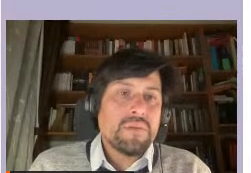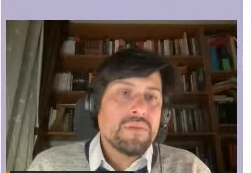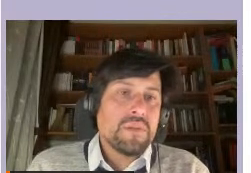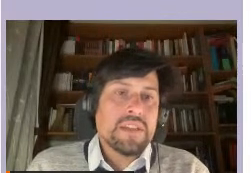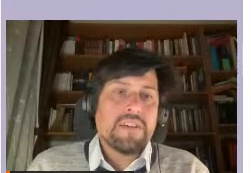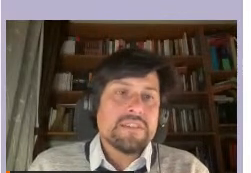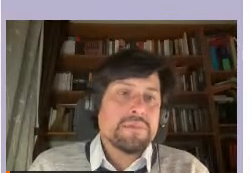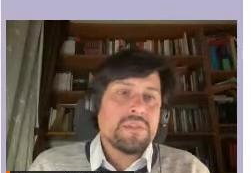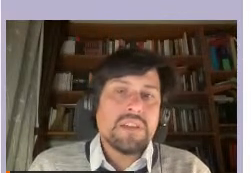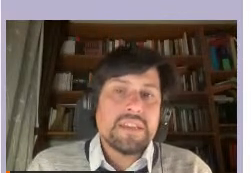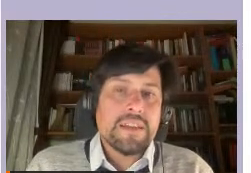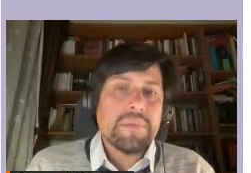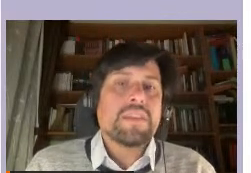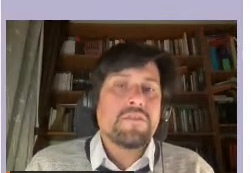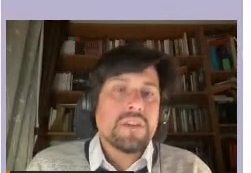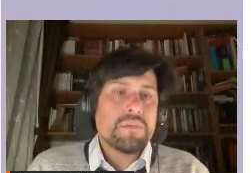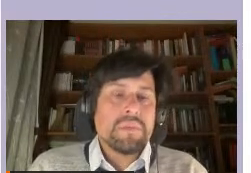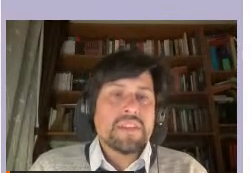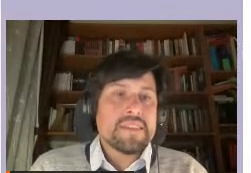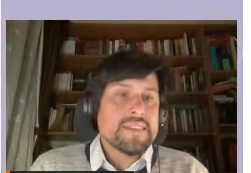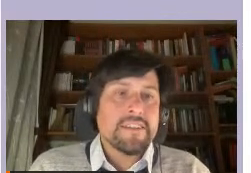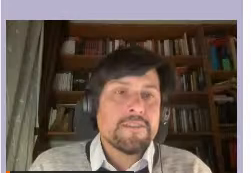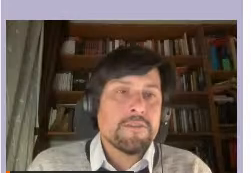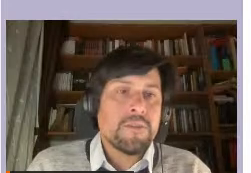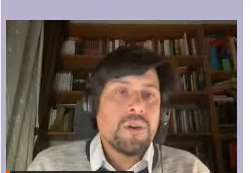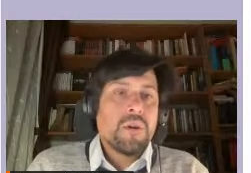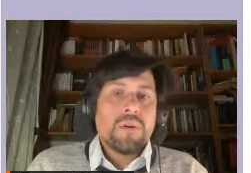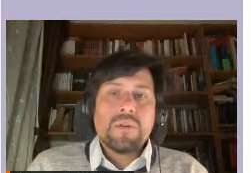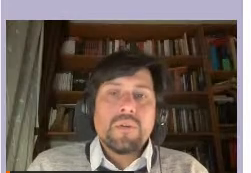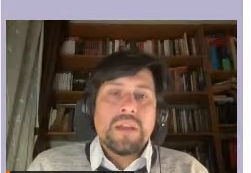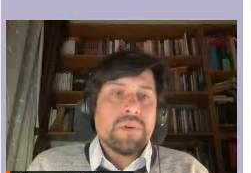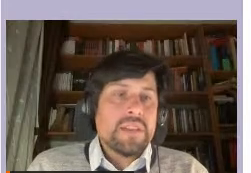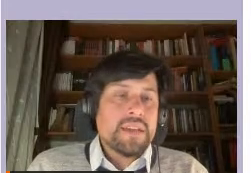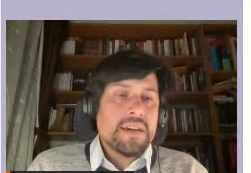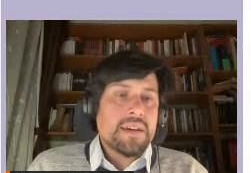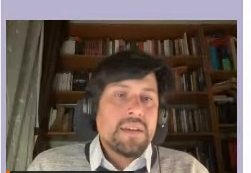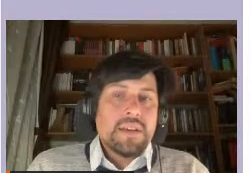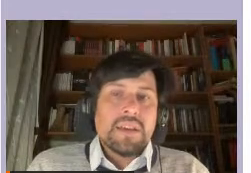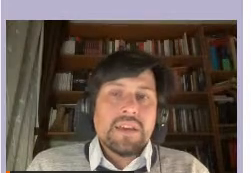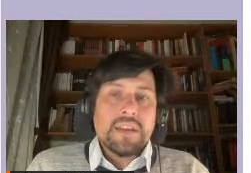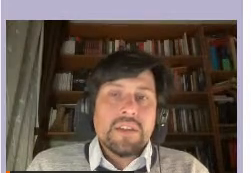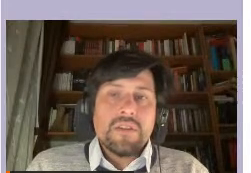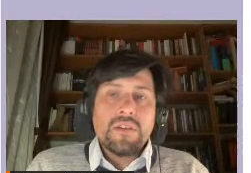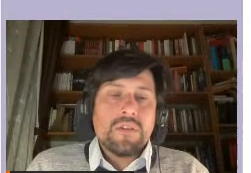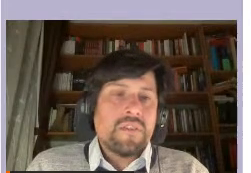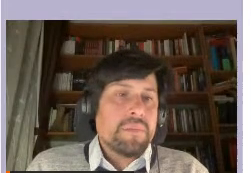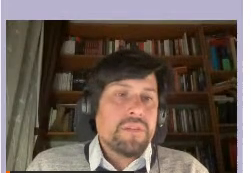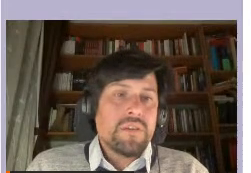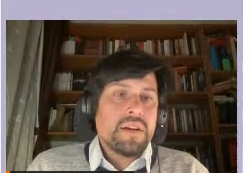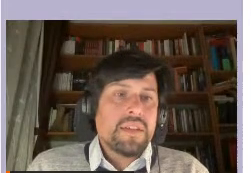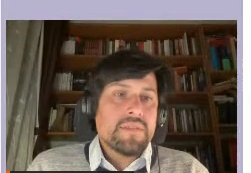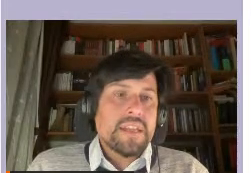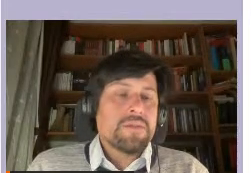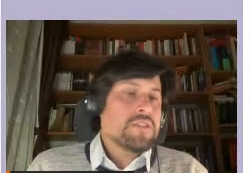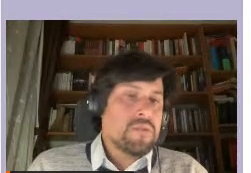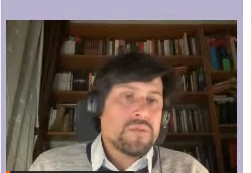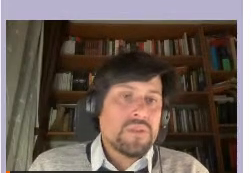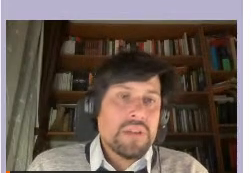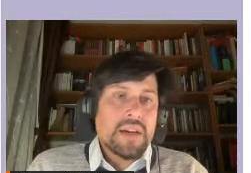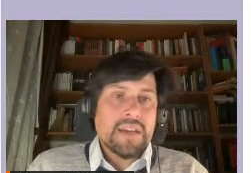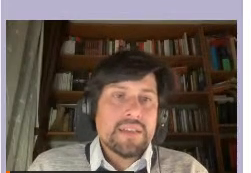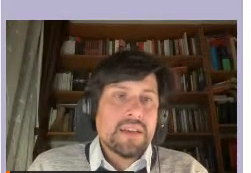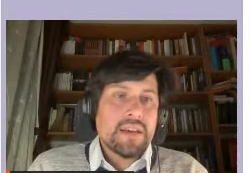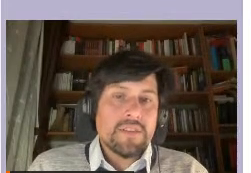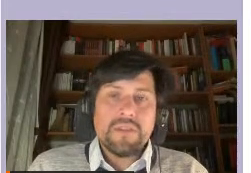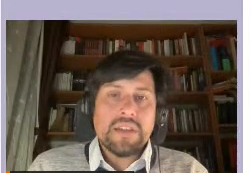con lo que ellos llaman un estado de excepción intermedio que me parece que sigue siendo una política que no va no va a dar una